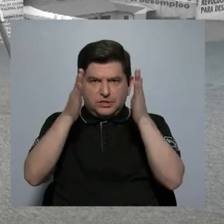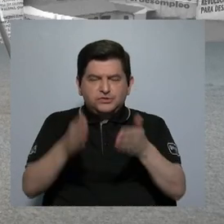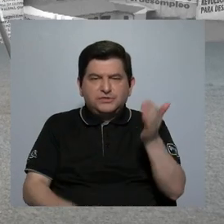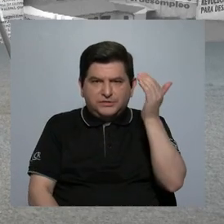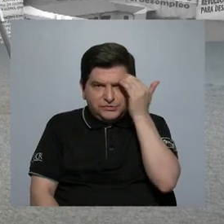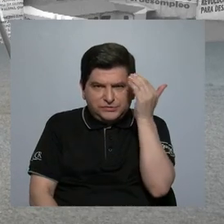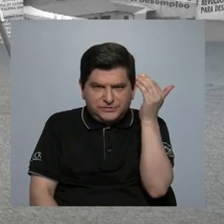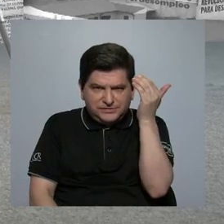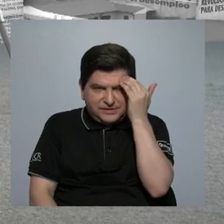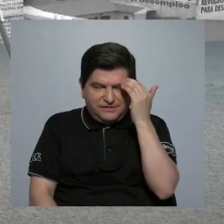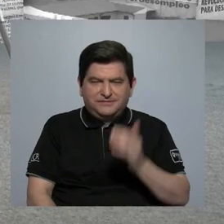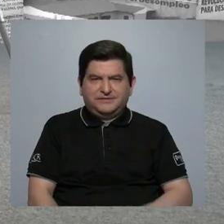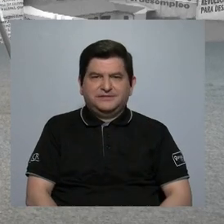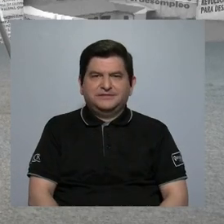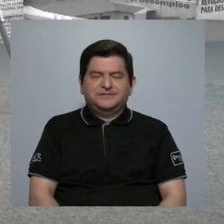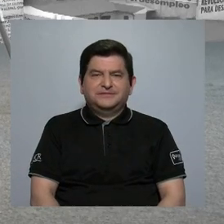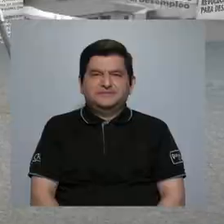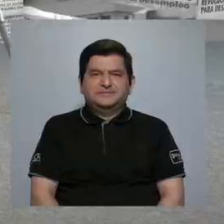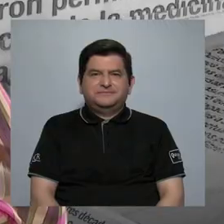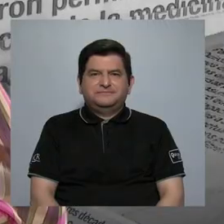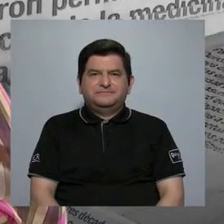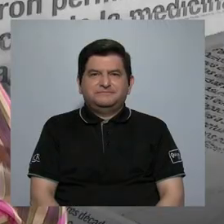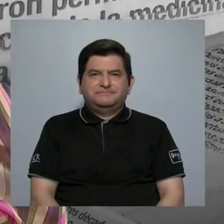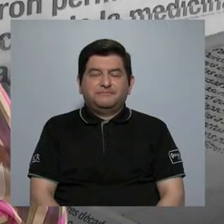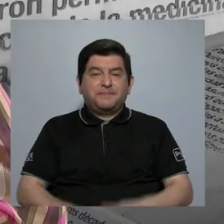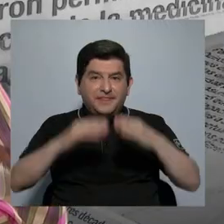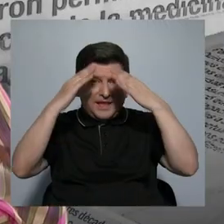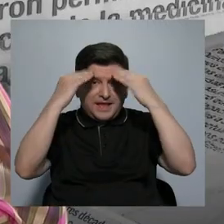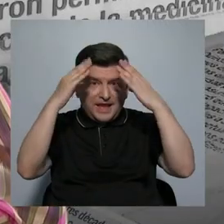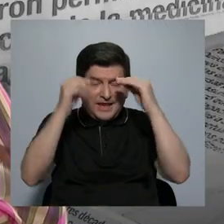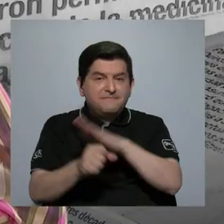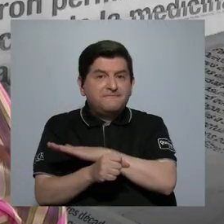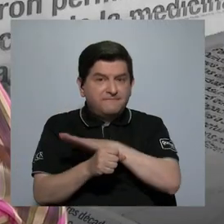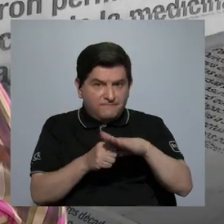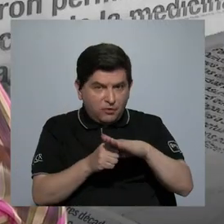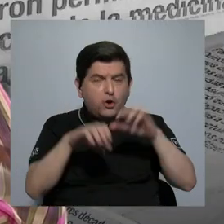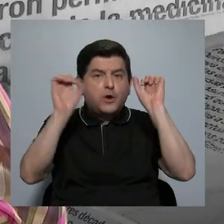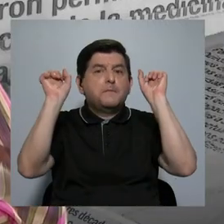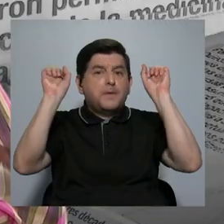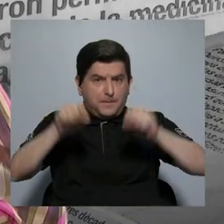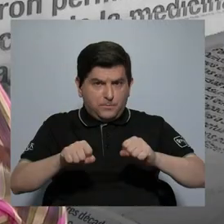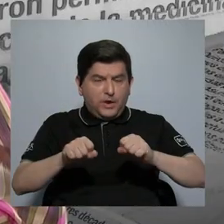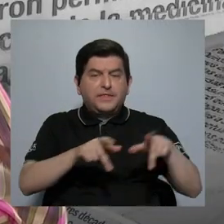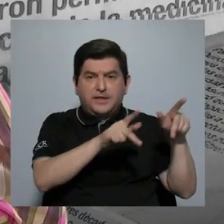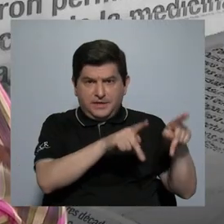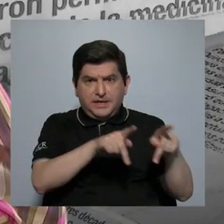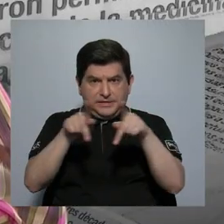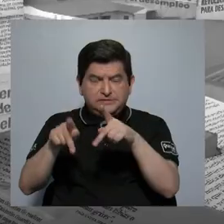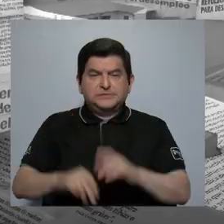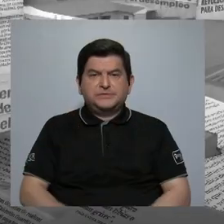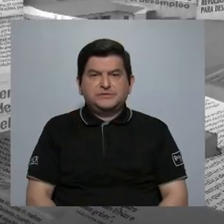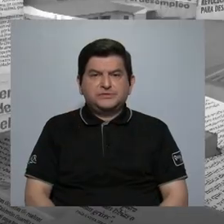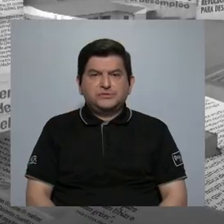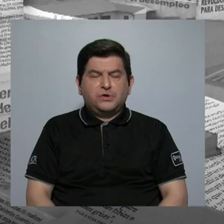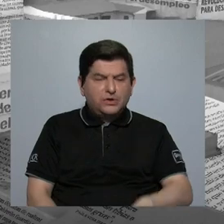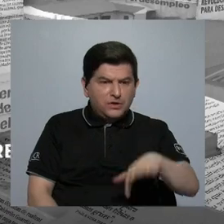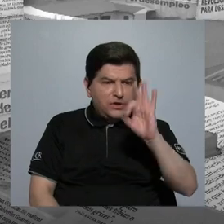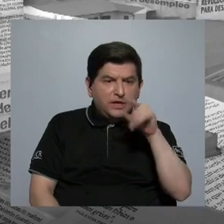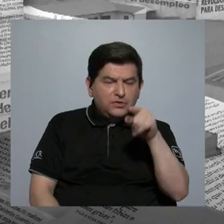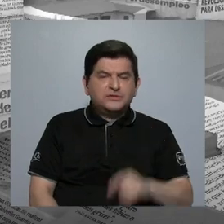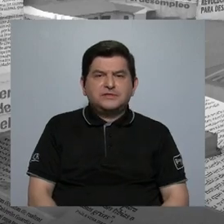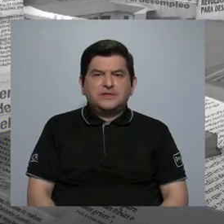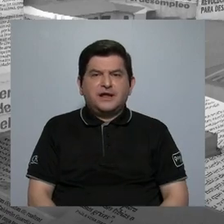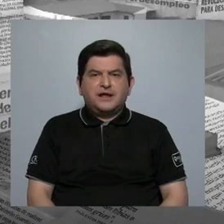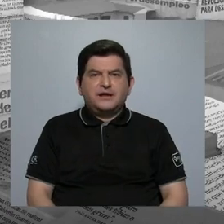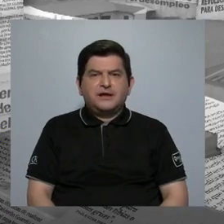ciudadanos conozcan que el informe completo lo pueden conseguir